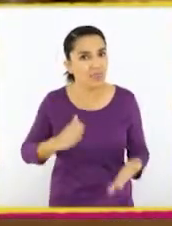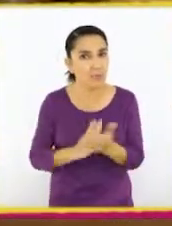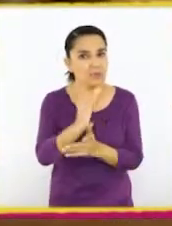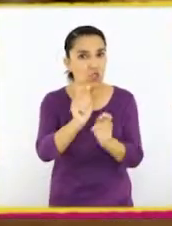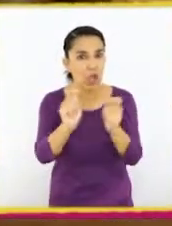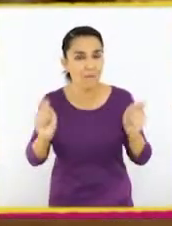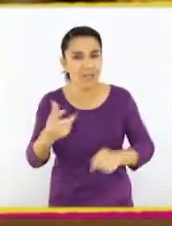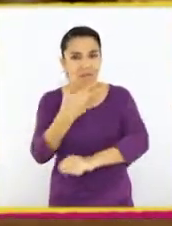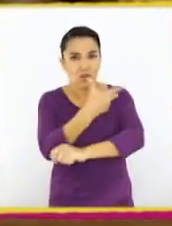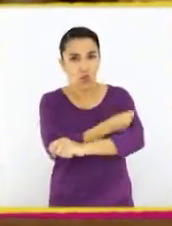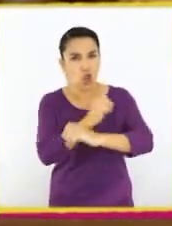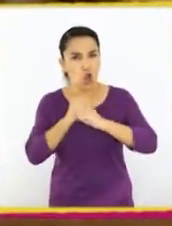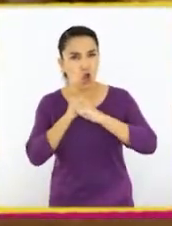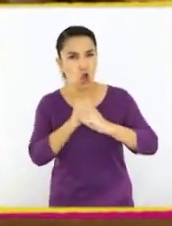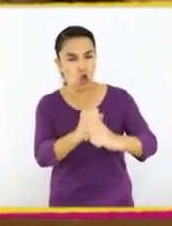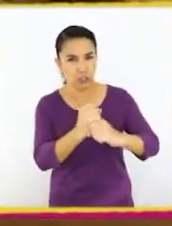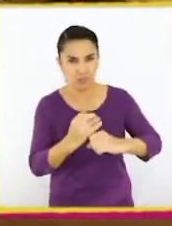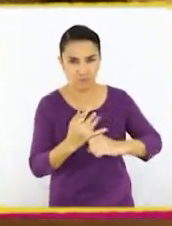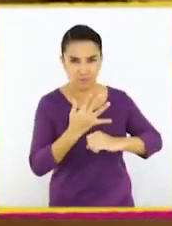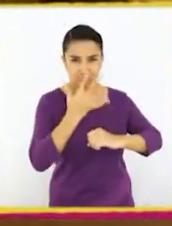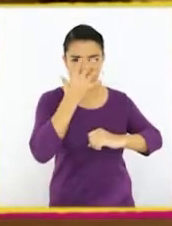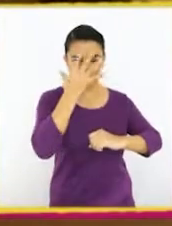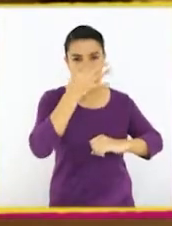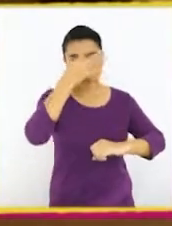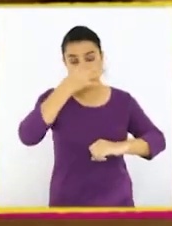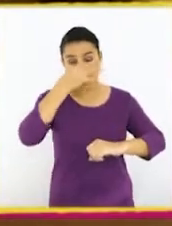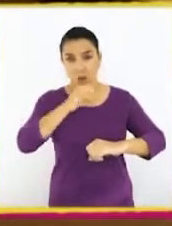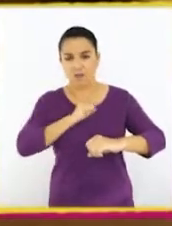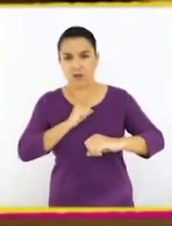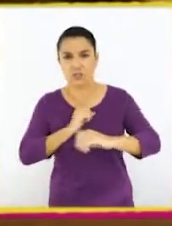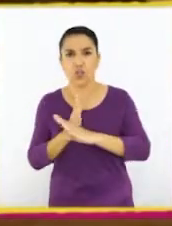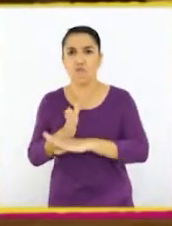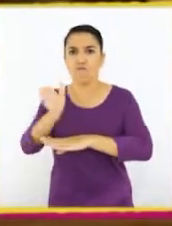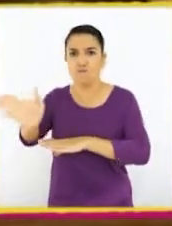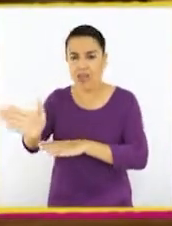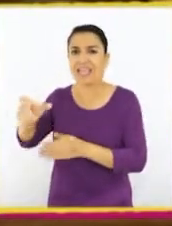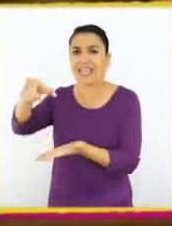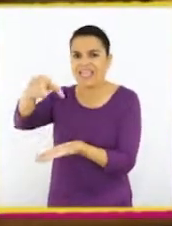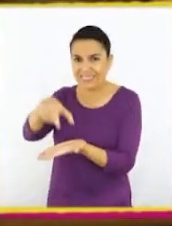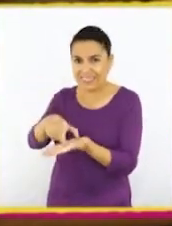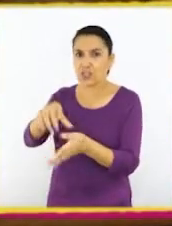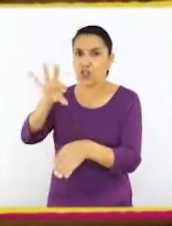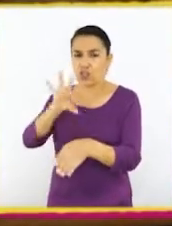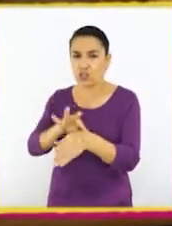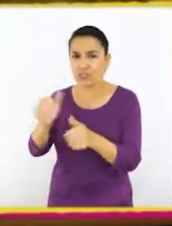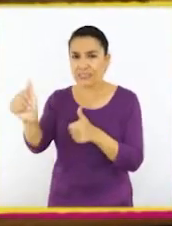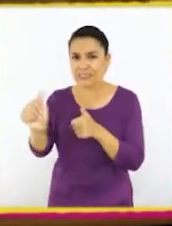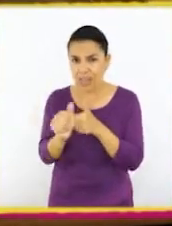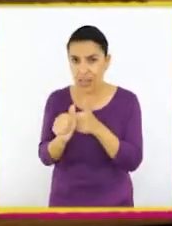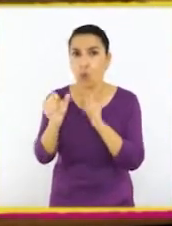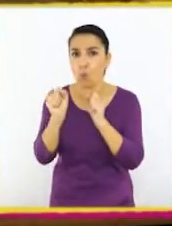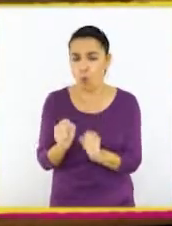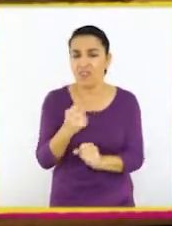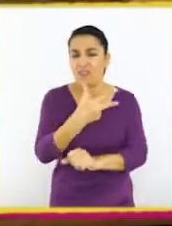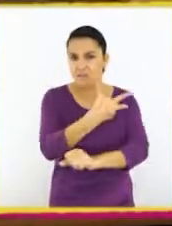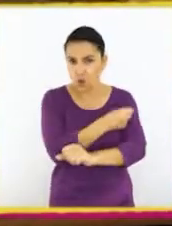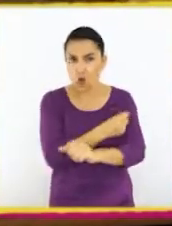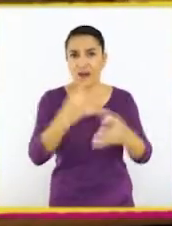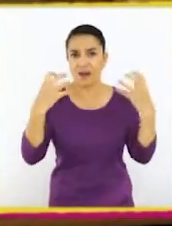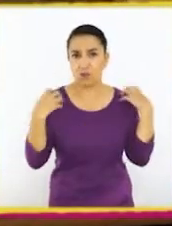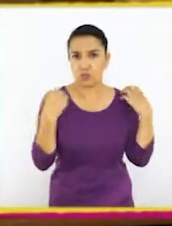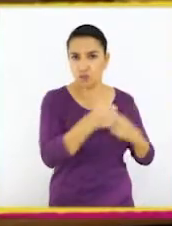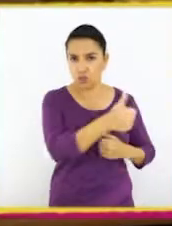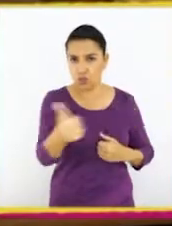campaña de vacuna contra la influenza. Vaya al centro asistencial más cercano y podrá ser atendido. Sea responsable y